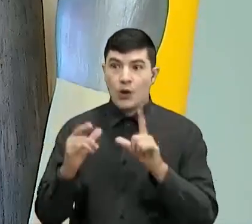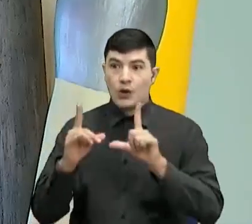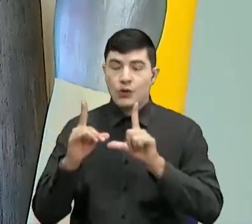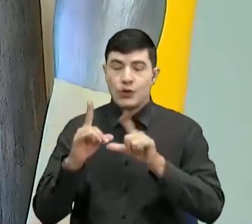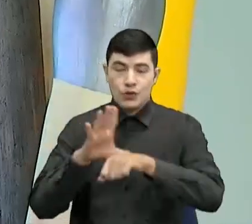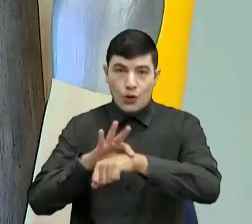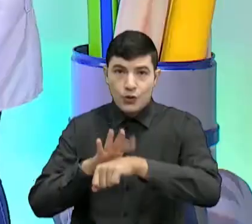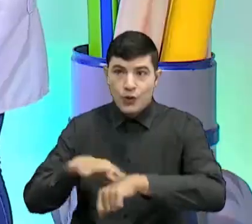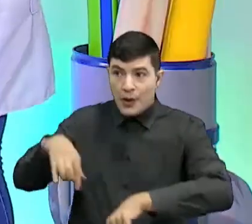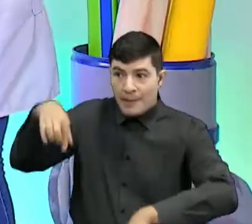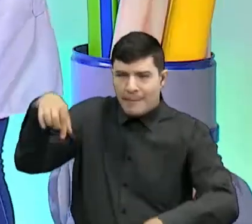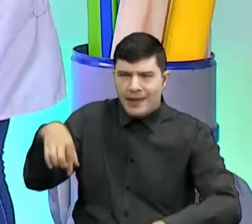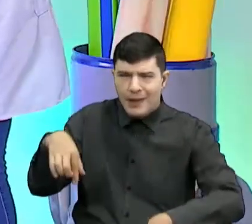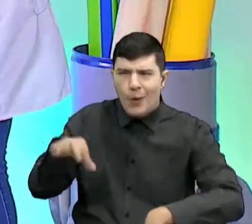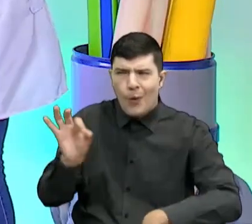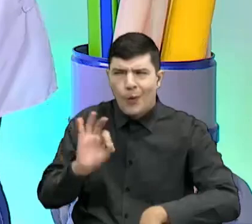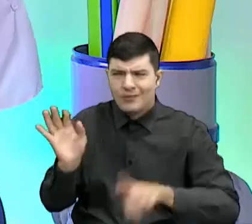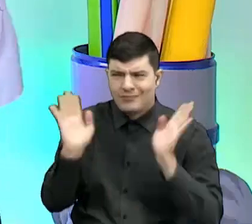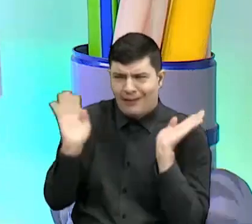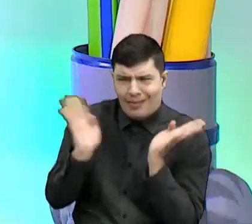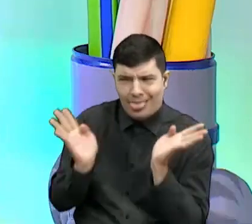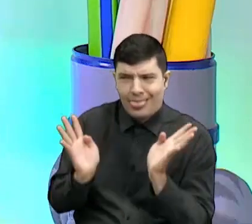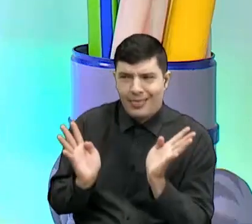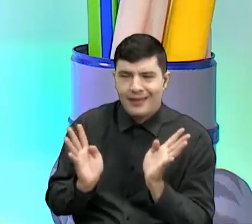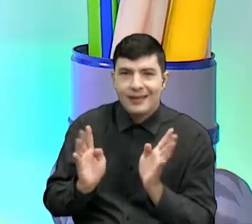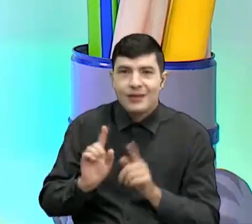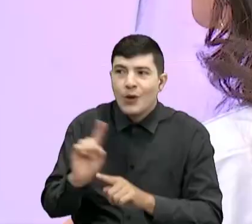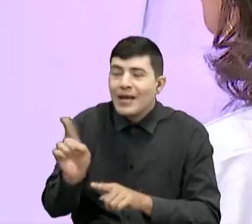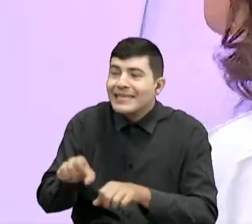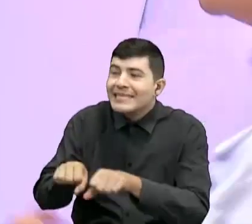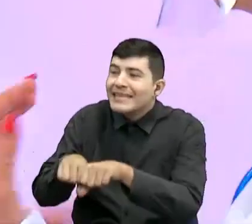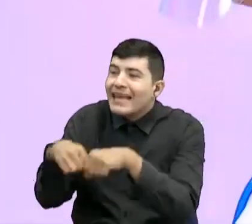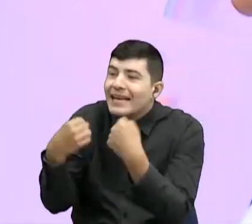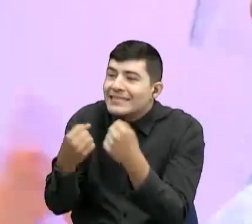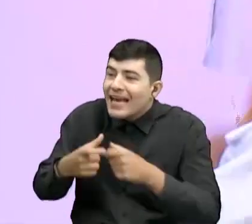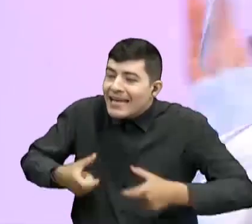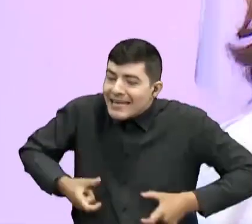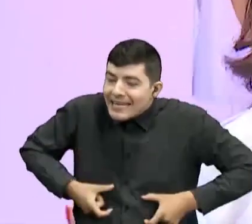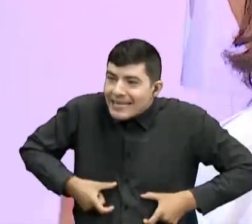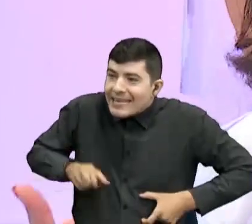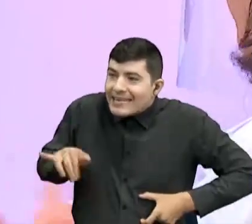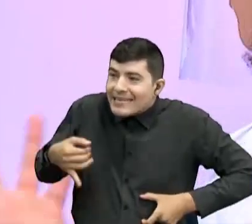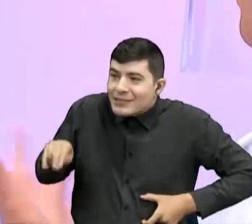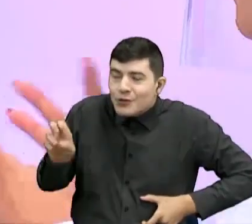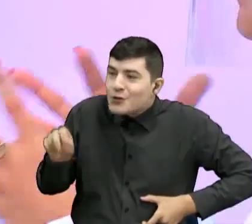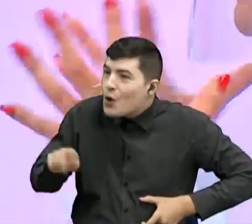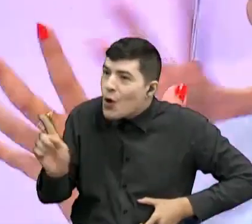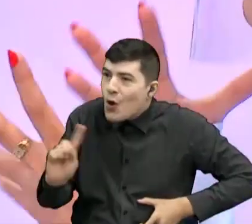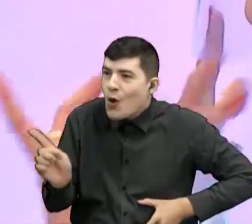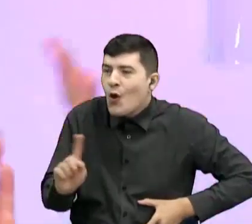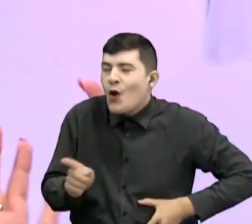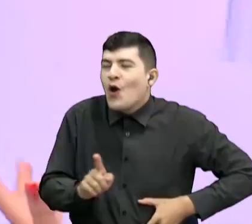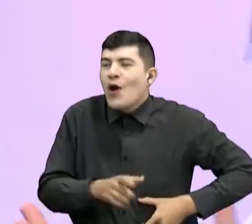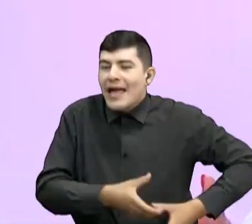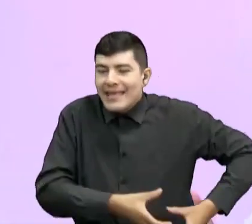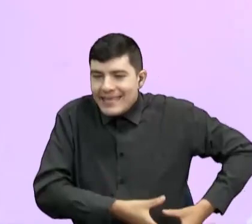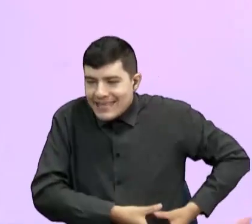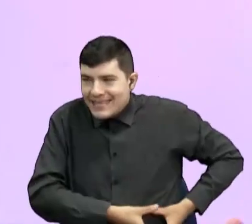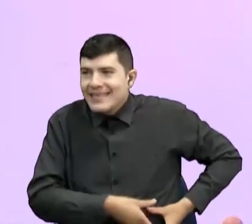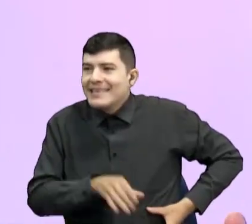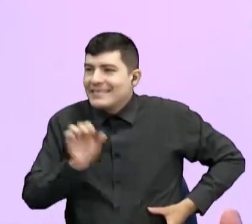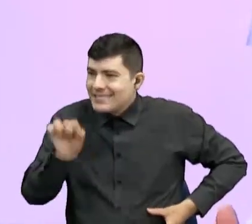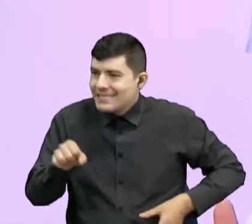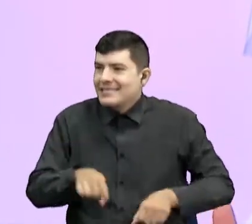doctor, lo que se daña es el hígado, no es el ritmo. Así es. O sea, también el riñón se daña, sí, pero principalmente el hígado.